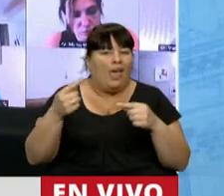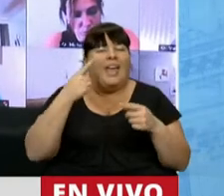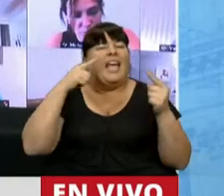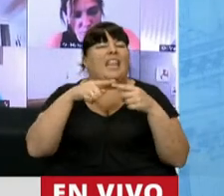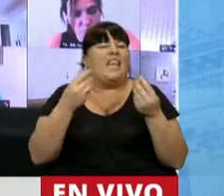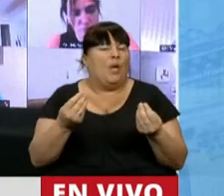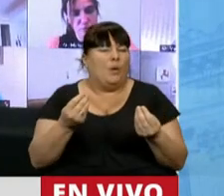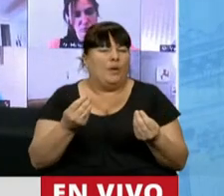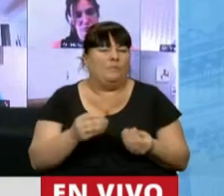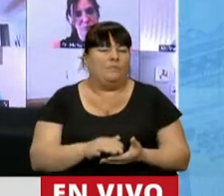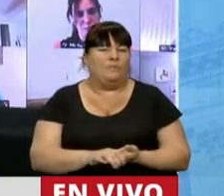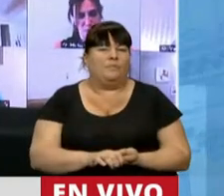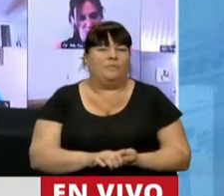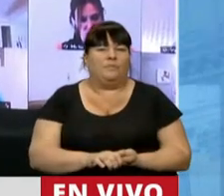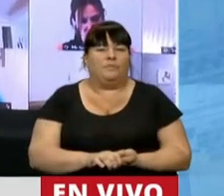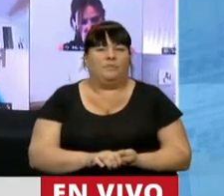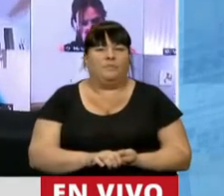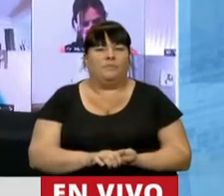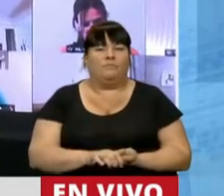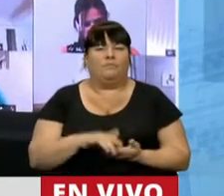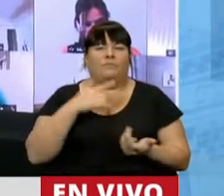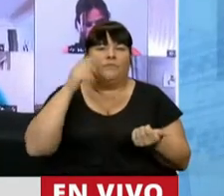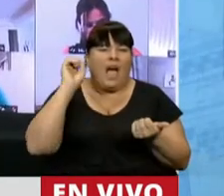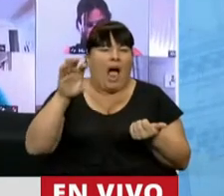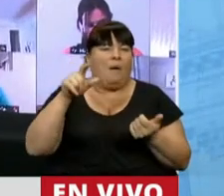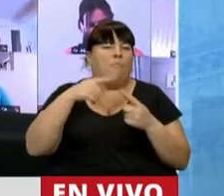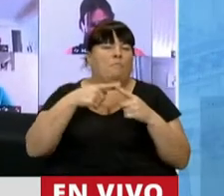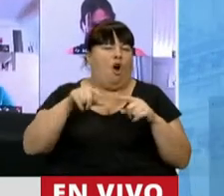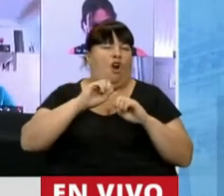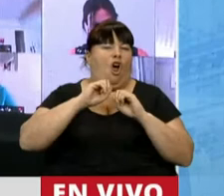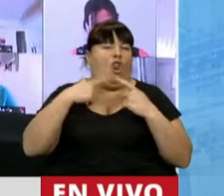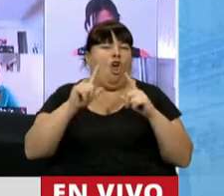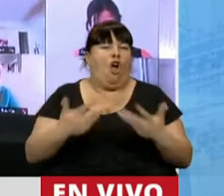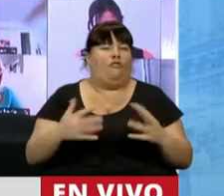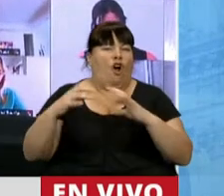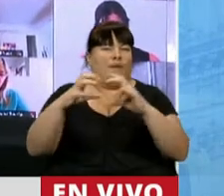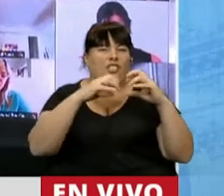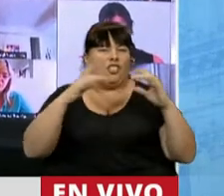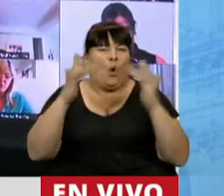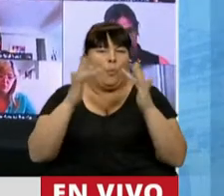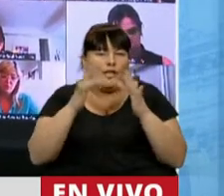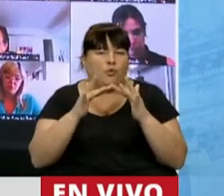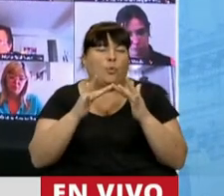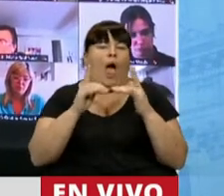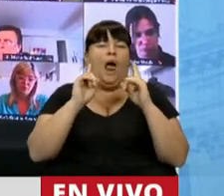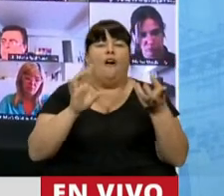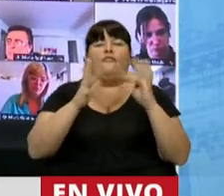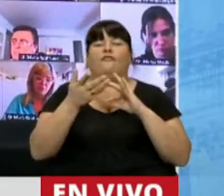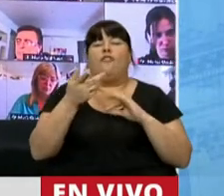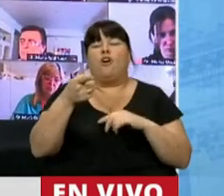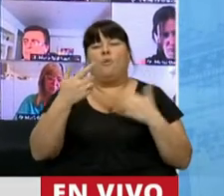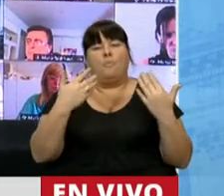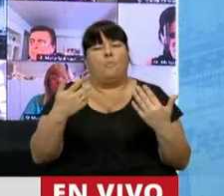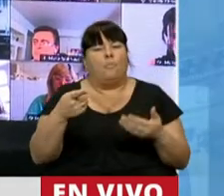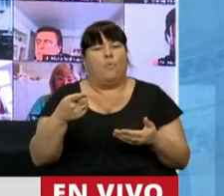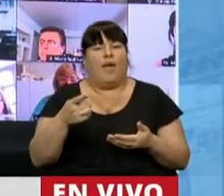ver con descalificar estas sesiones virtuales y que de alguna manera han permitido